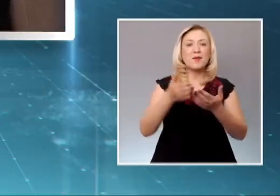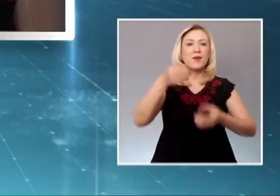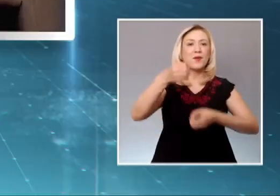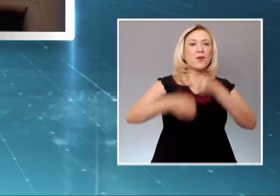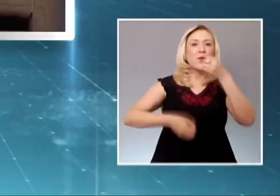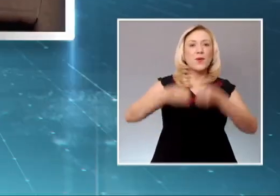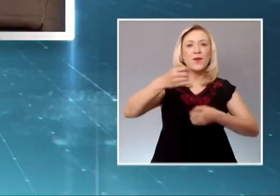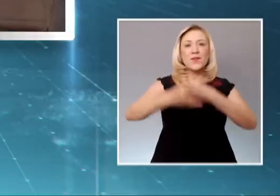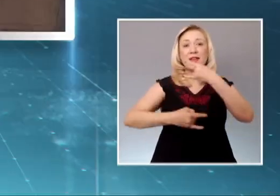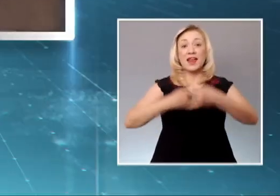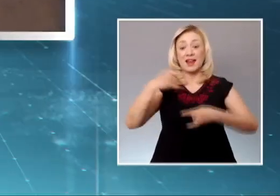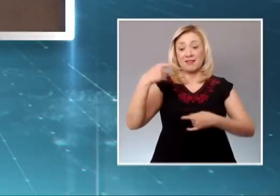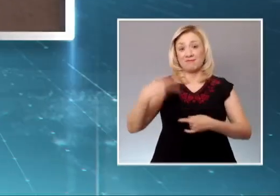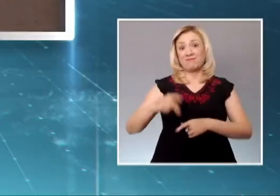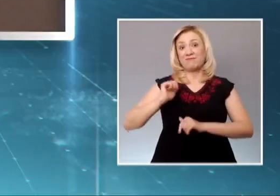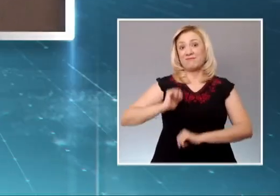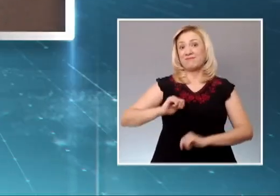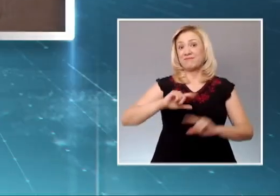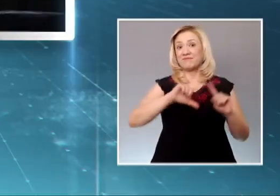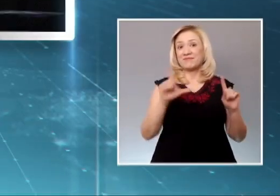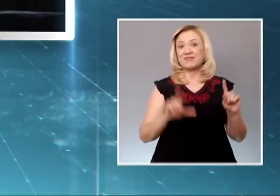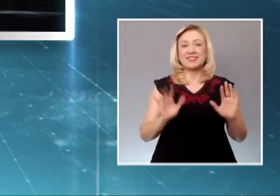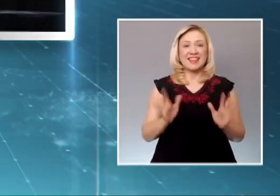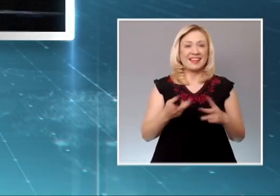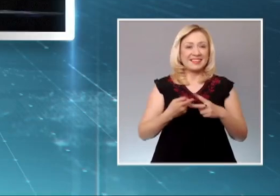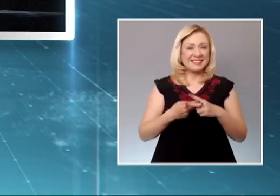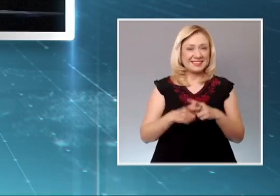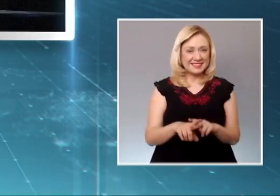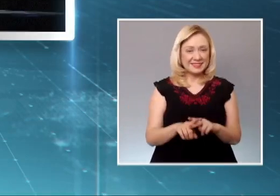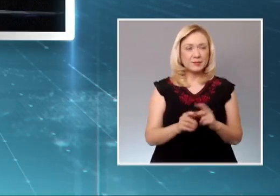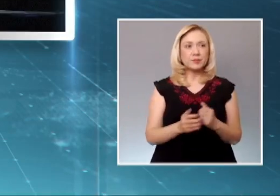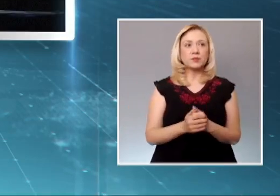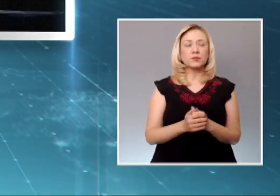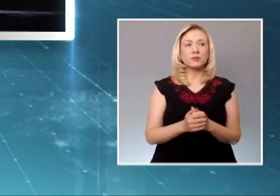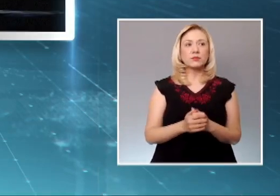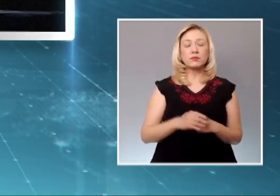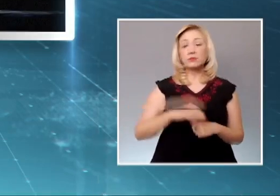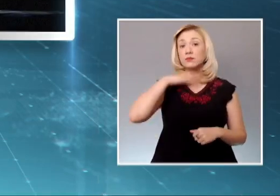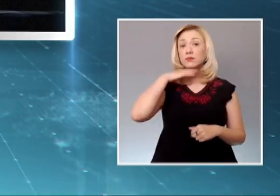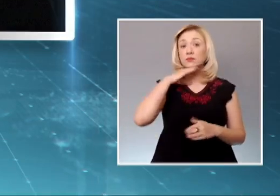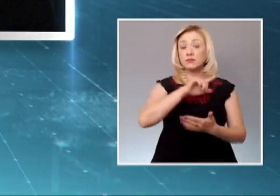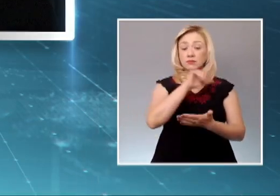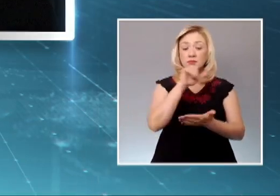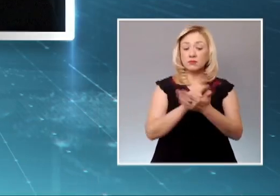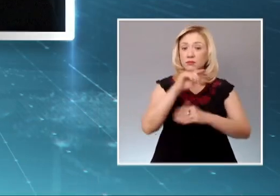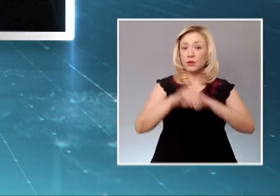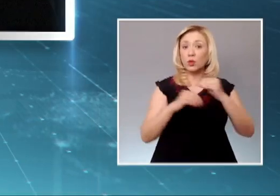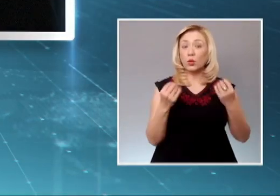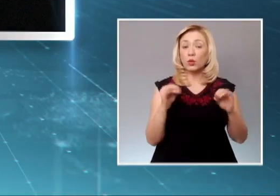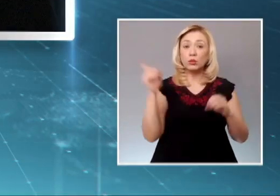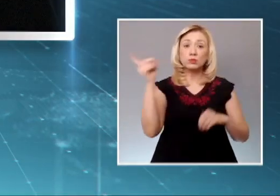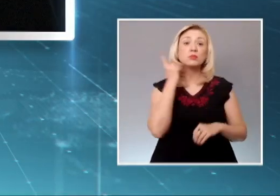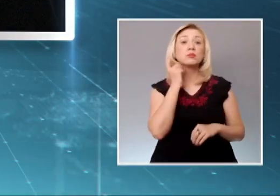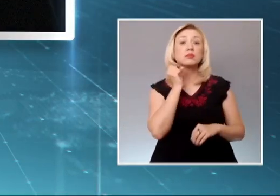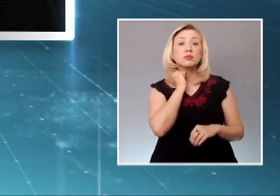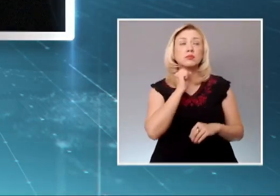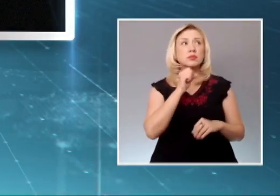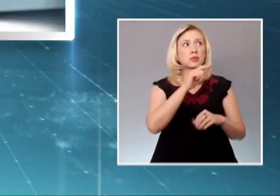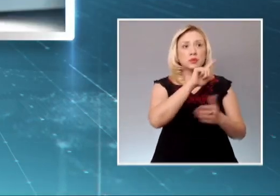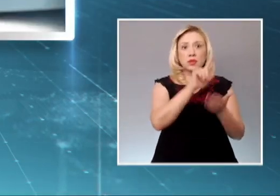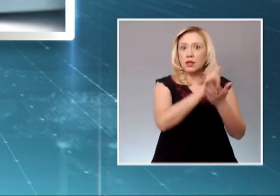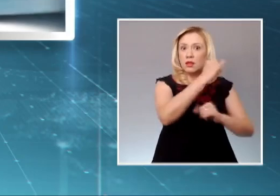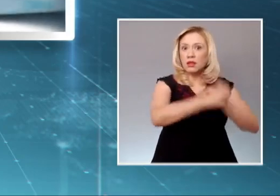La omisión legislativa de cumplir con obligaciones internacionales puede combatirse a través del amparo